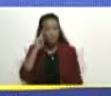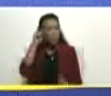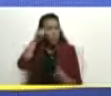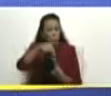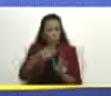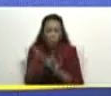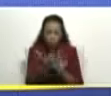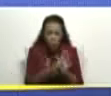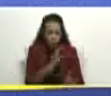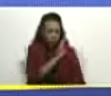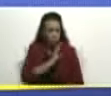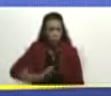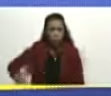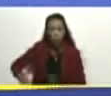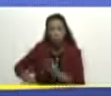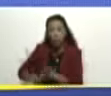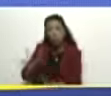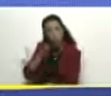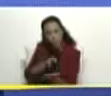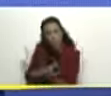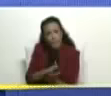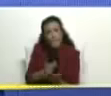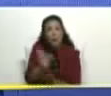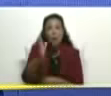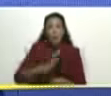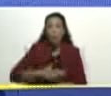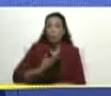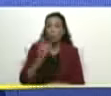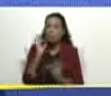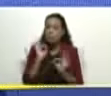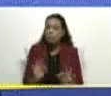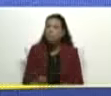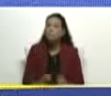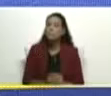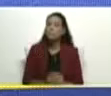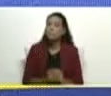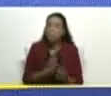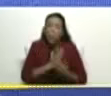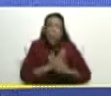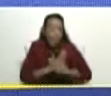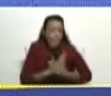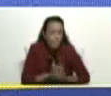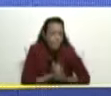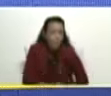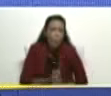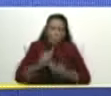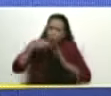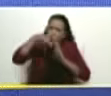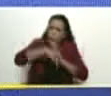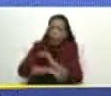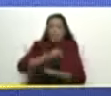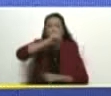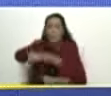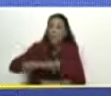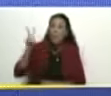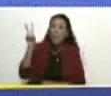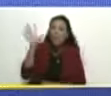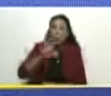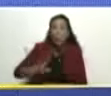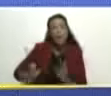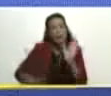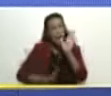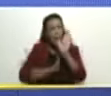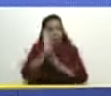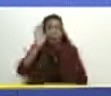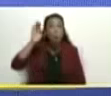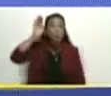humanismo socialista. Solo por esa vía nosotros podemos, con amor profundo por nuestra patria, construir el